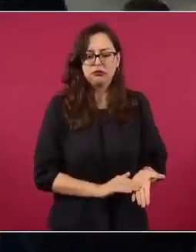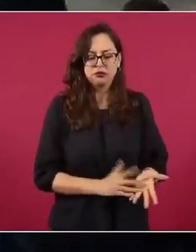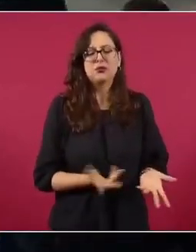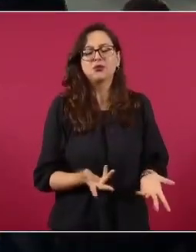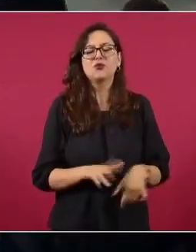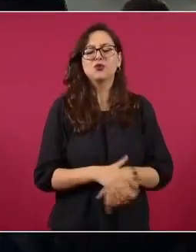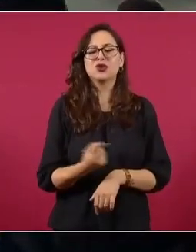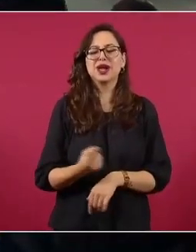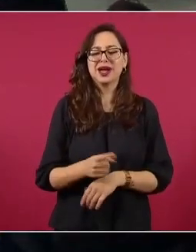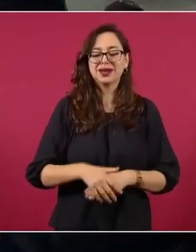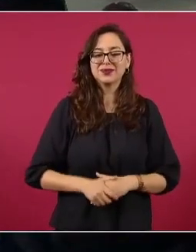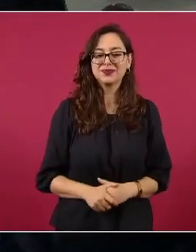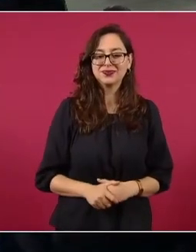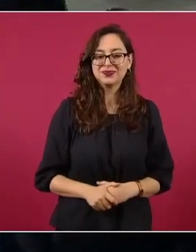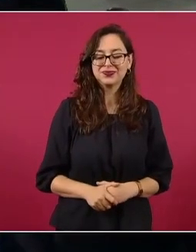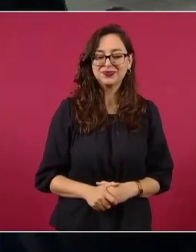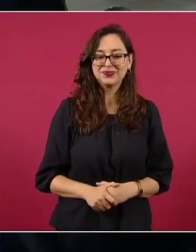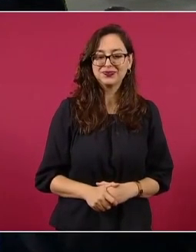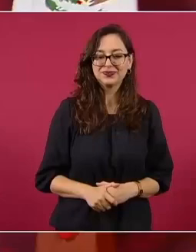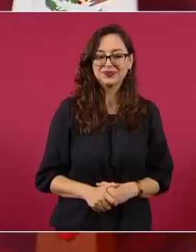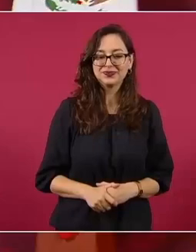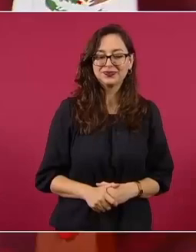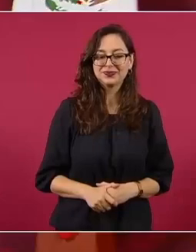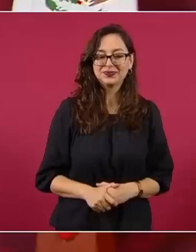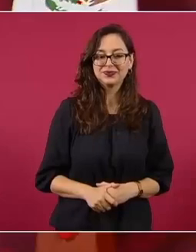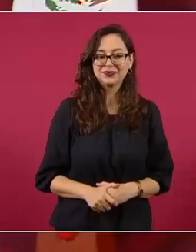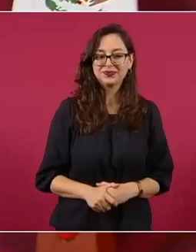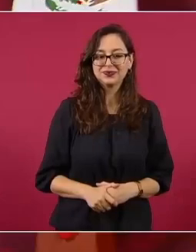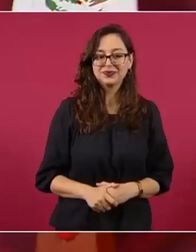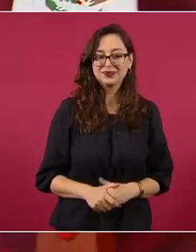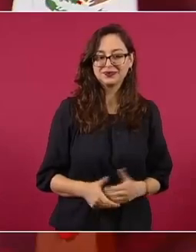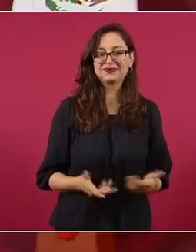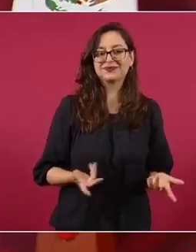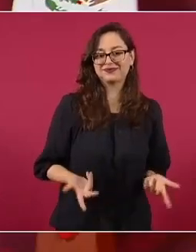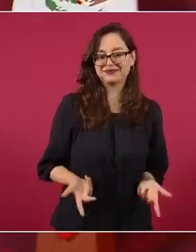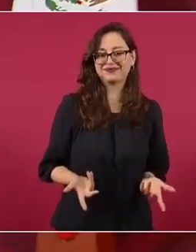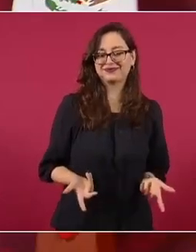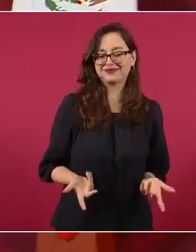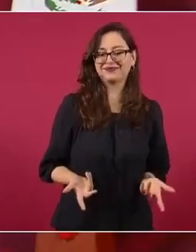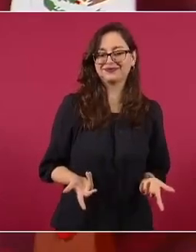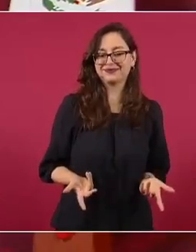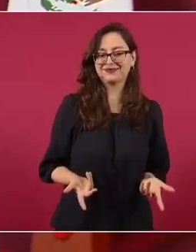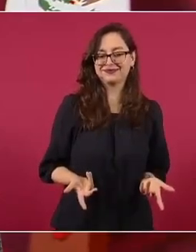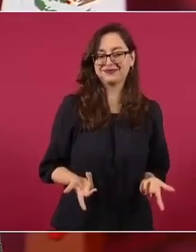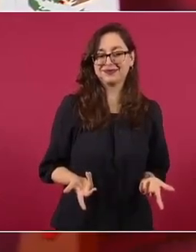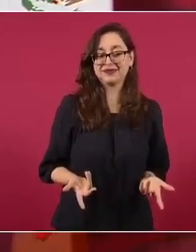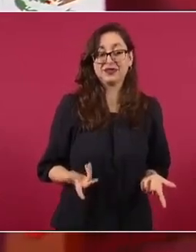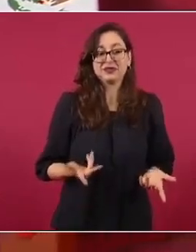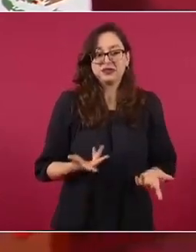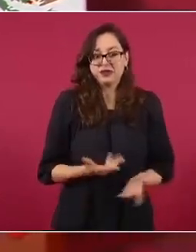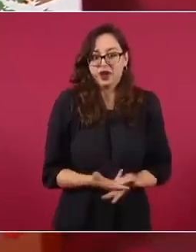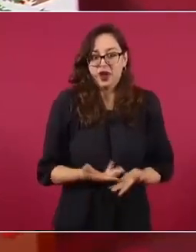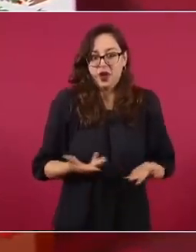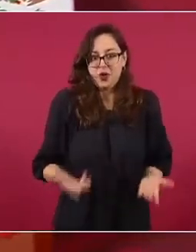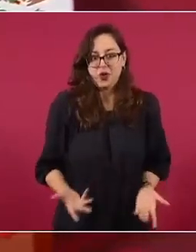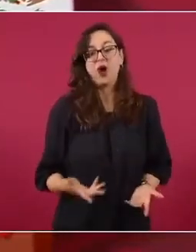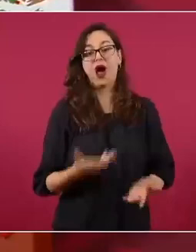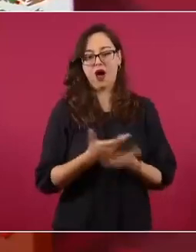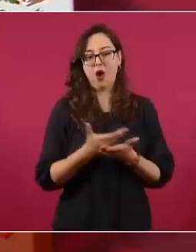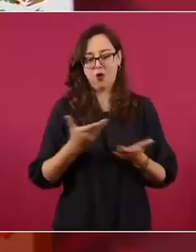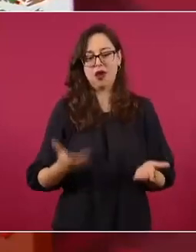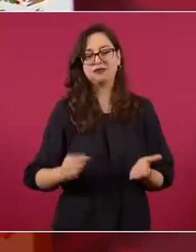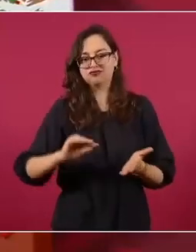¿cómo abona va a haber cárcel para corruptos?